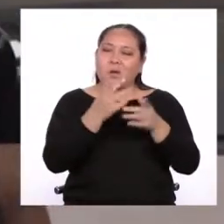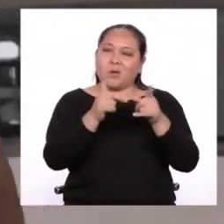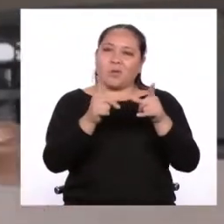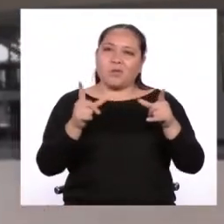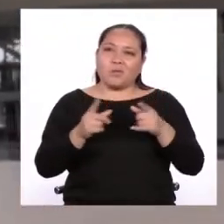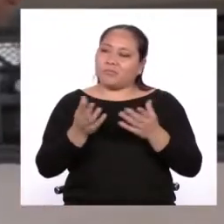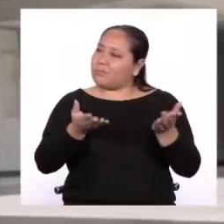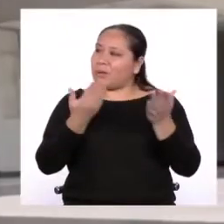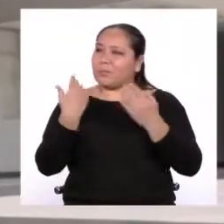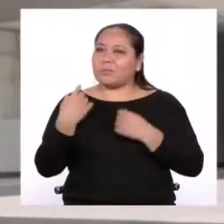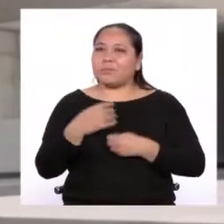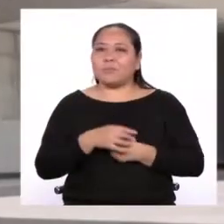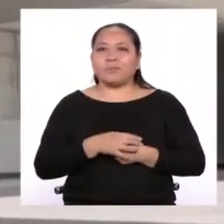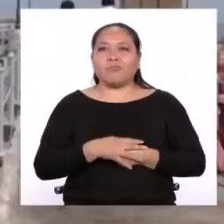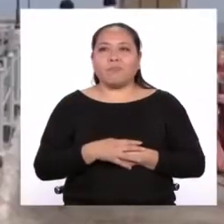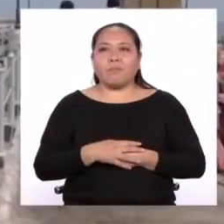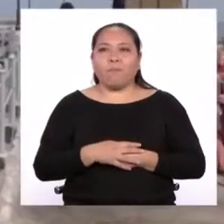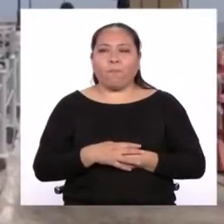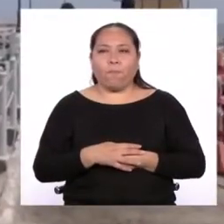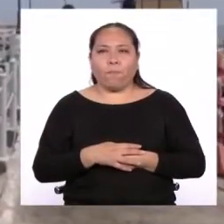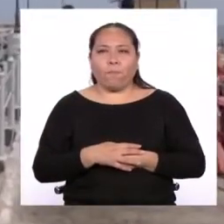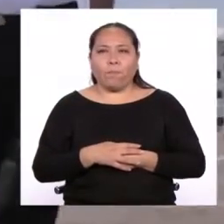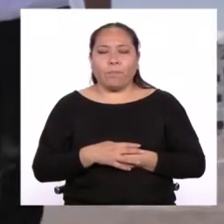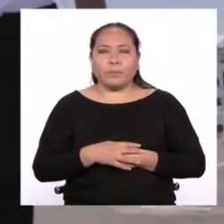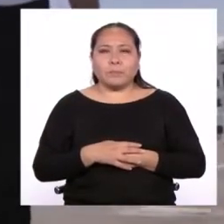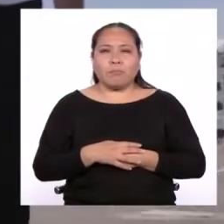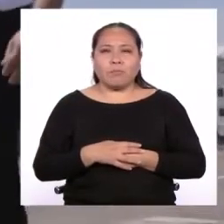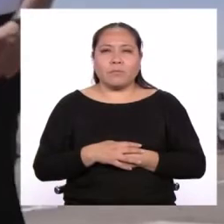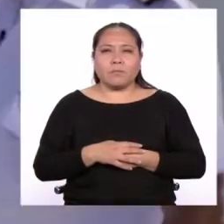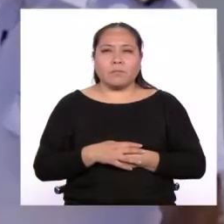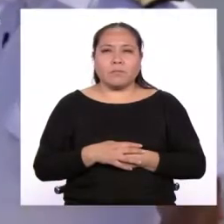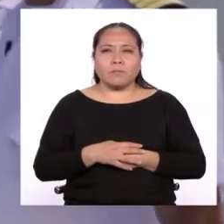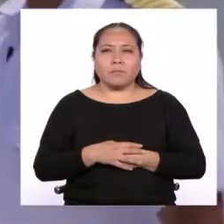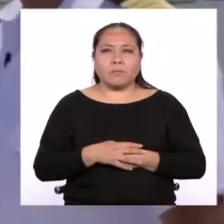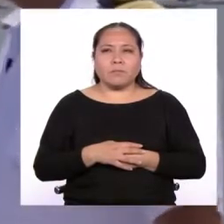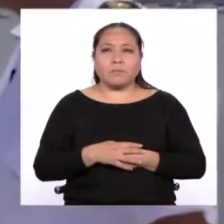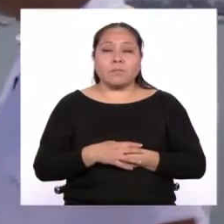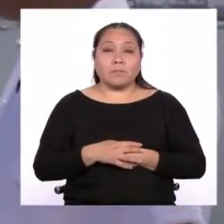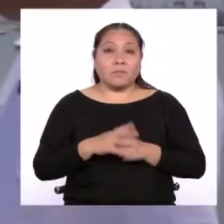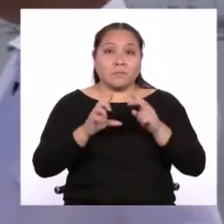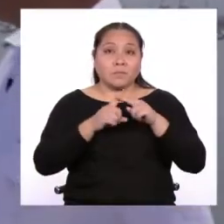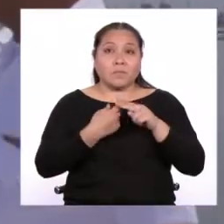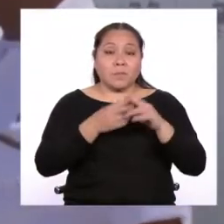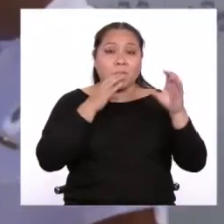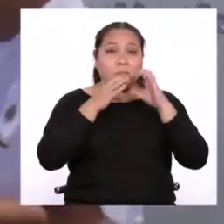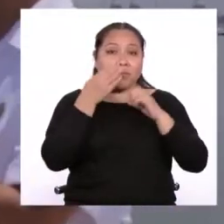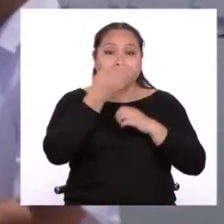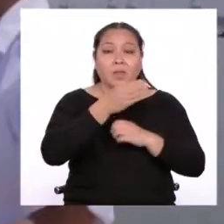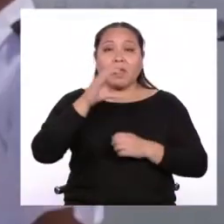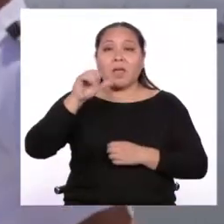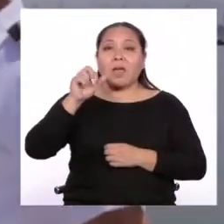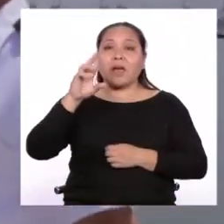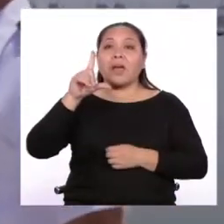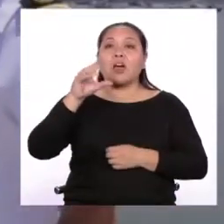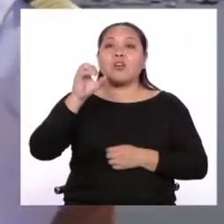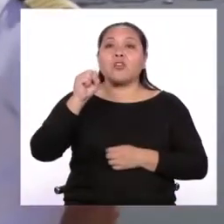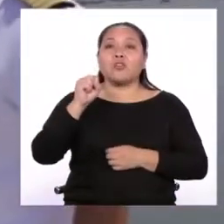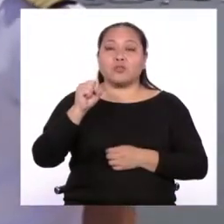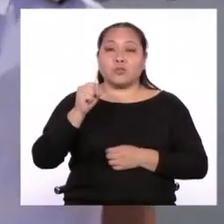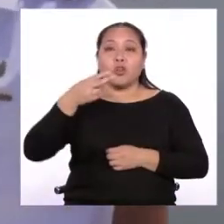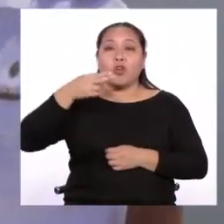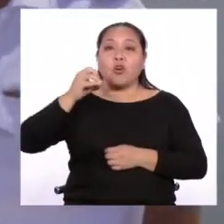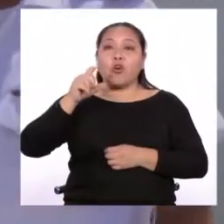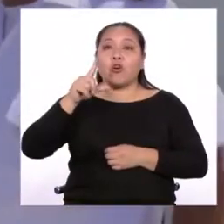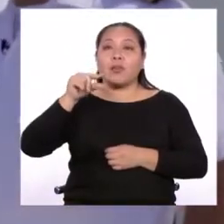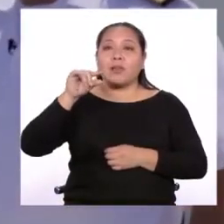Vamos a conversar con Carlos Holguín, capitán de Fragata, mi subdirector,